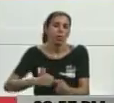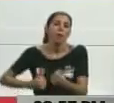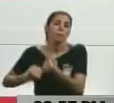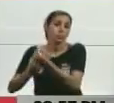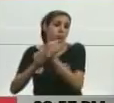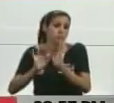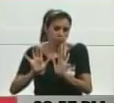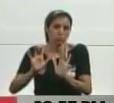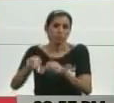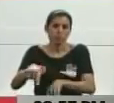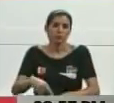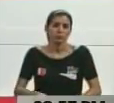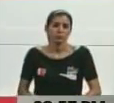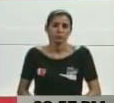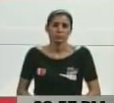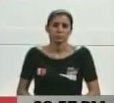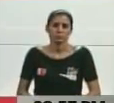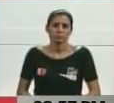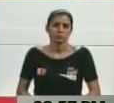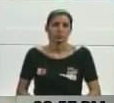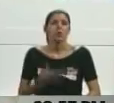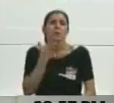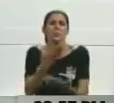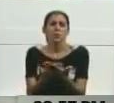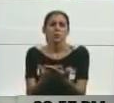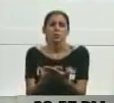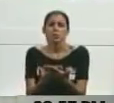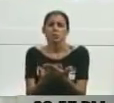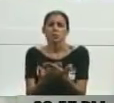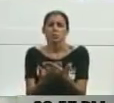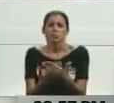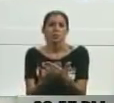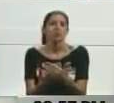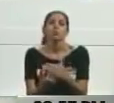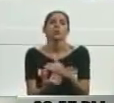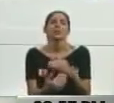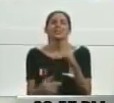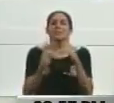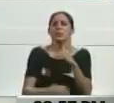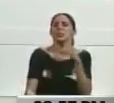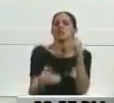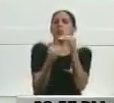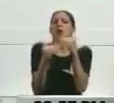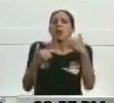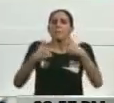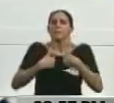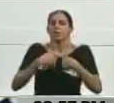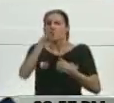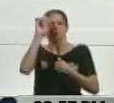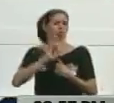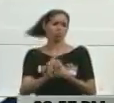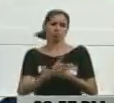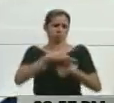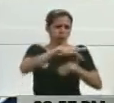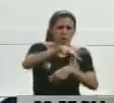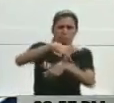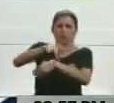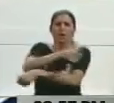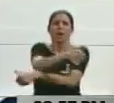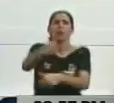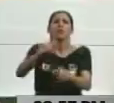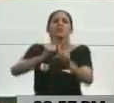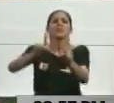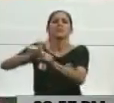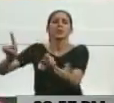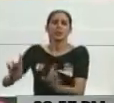camino. Y yo no le estoy pidiendo a nadie que sea como es uno, ¿verdad? Cada quien es como es, ¿verdad? Cada quien